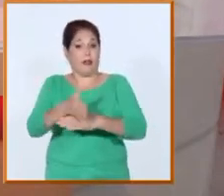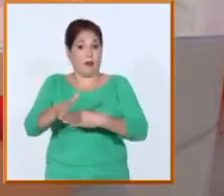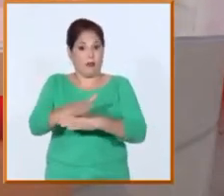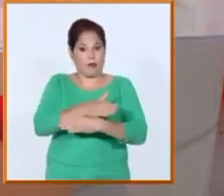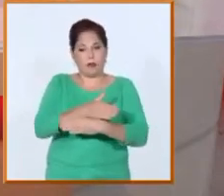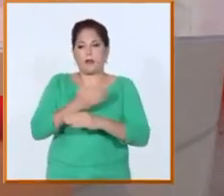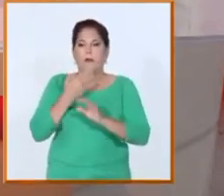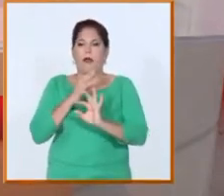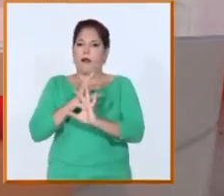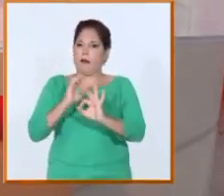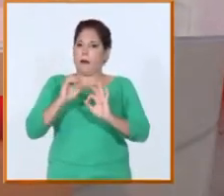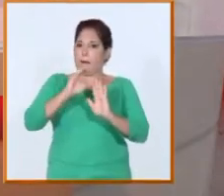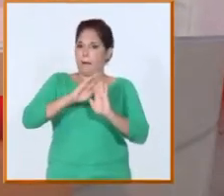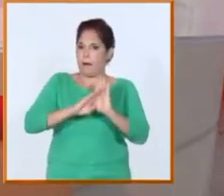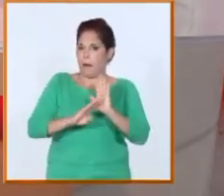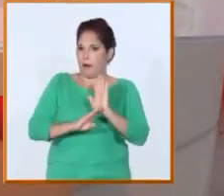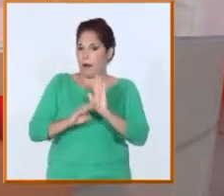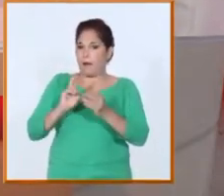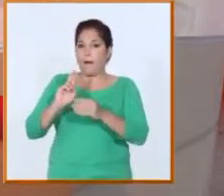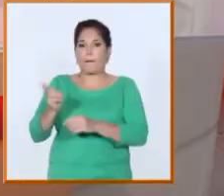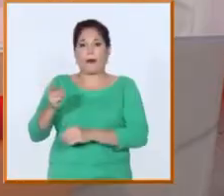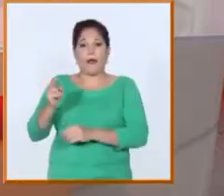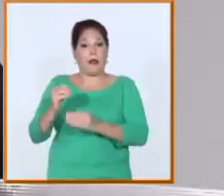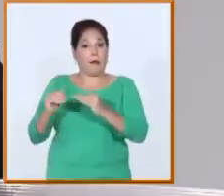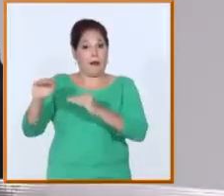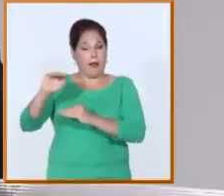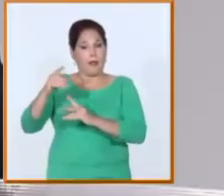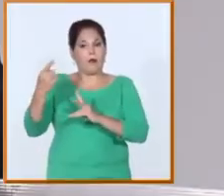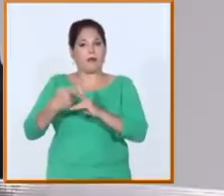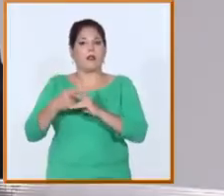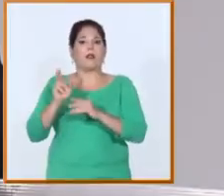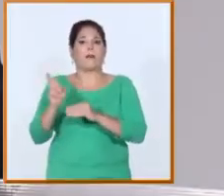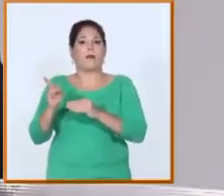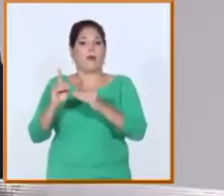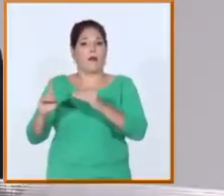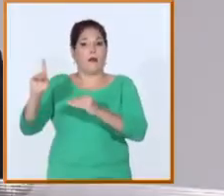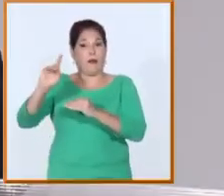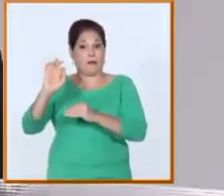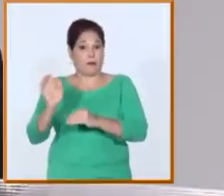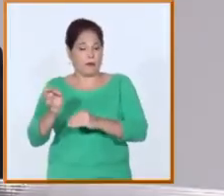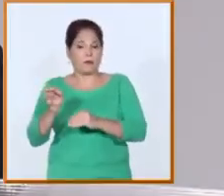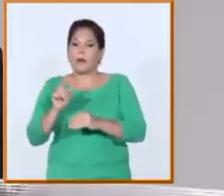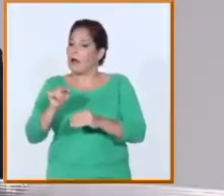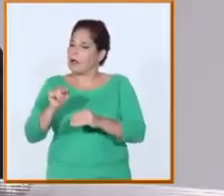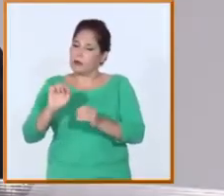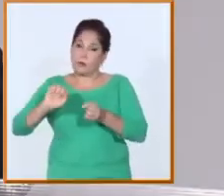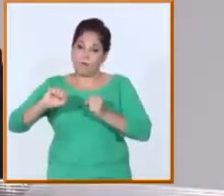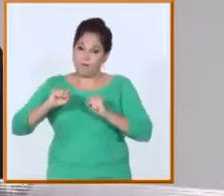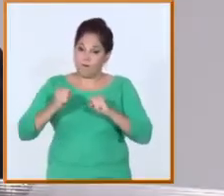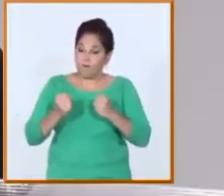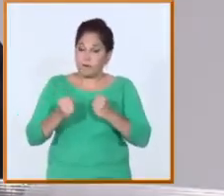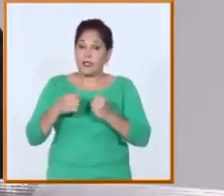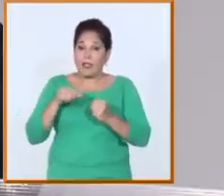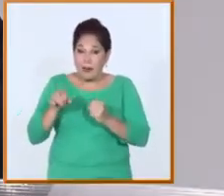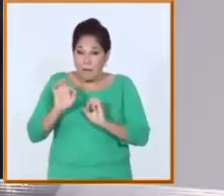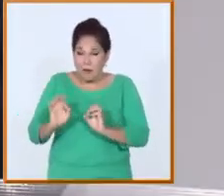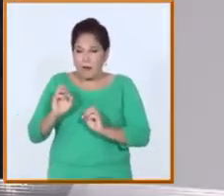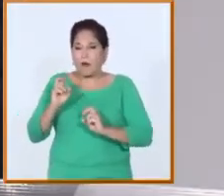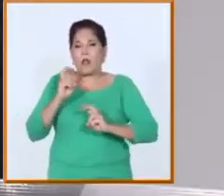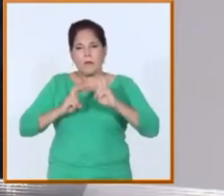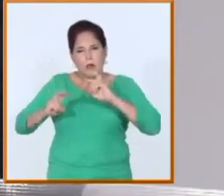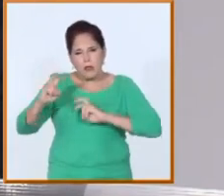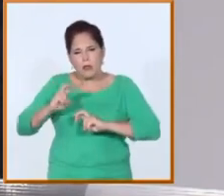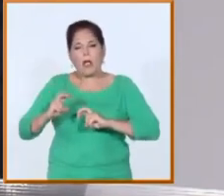calidad para los programas de pregrado y posgrado en nuestro país es realmente un proceso extremadamente riguroso, y eso me enseñó mucho y me fue